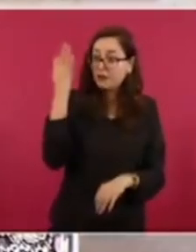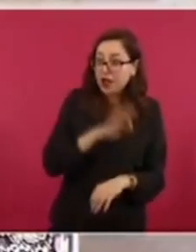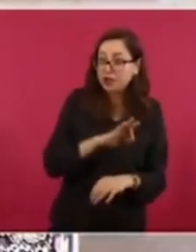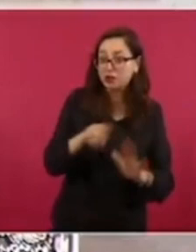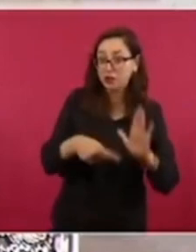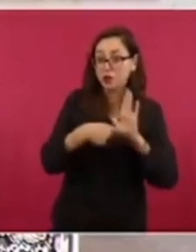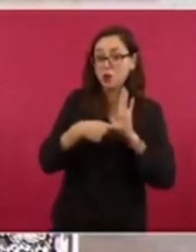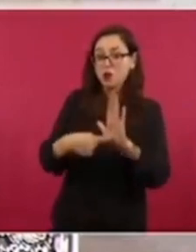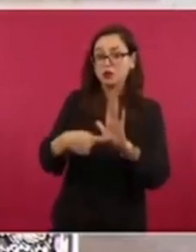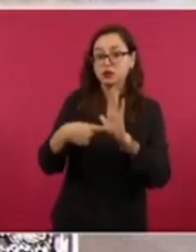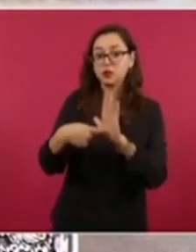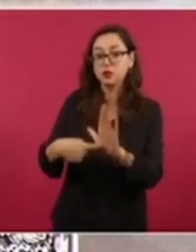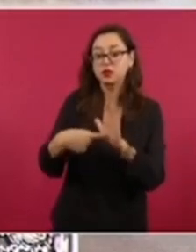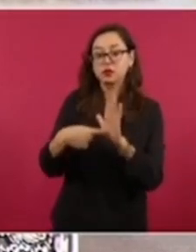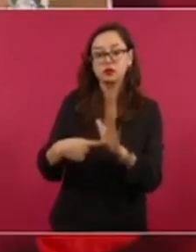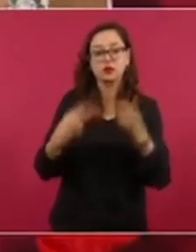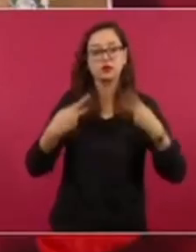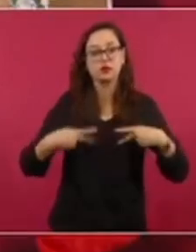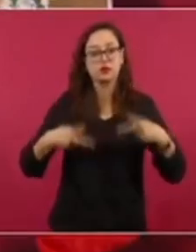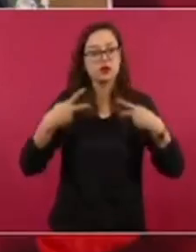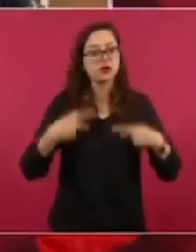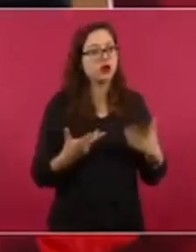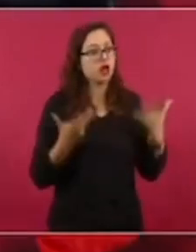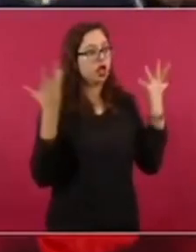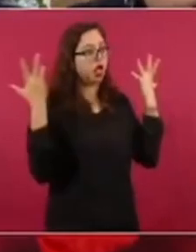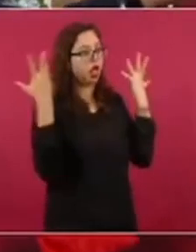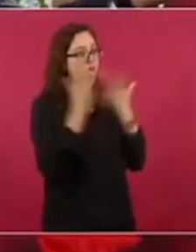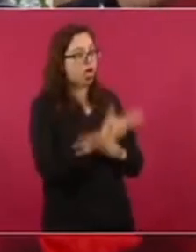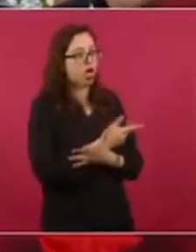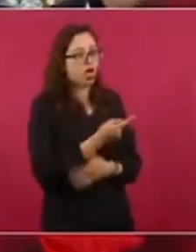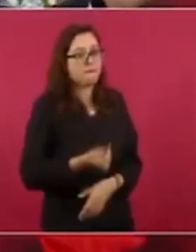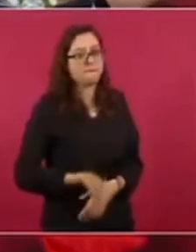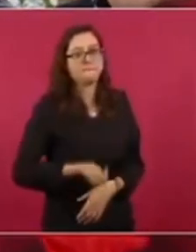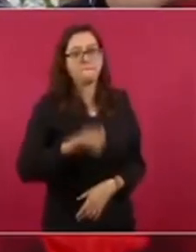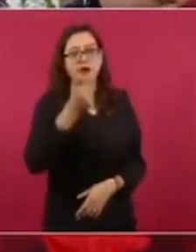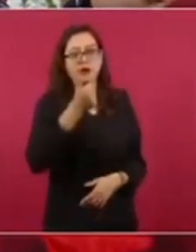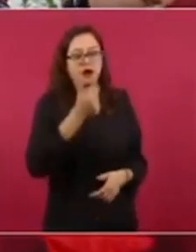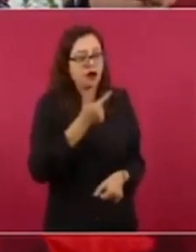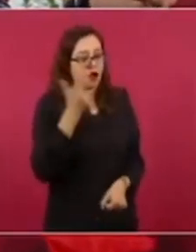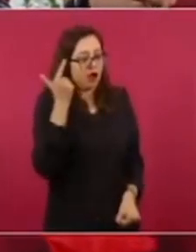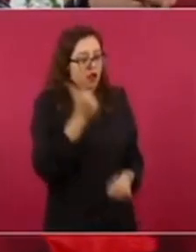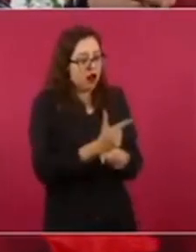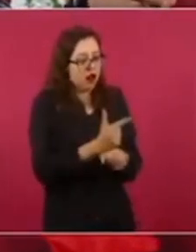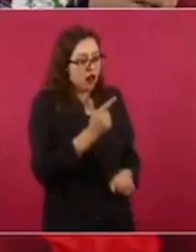ocultando muchas cosas que tienen que ver con el antiguo régimen.